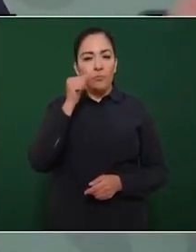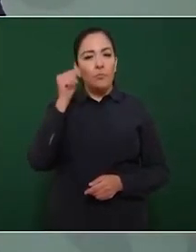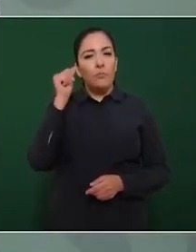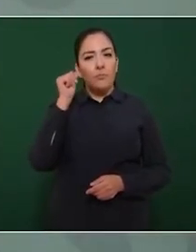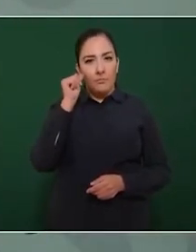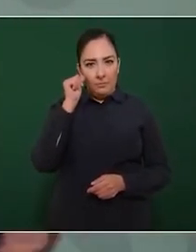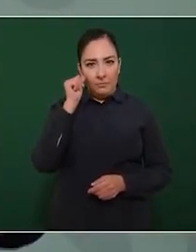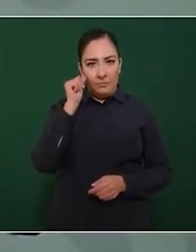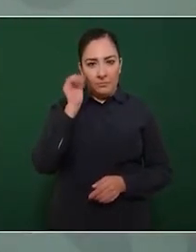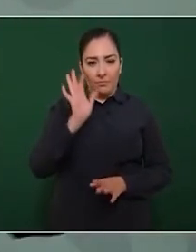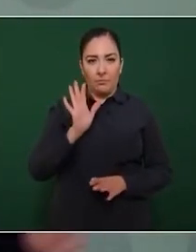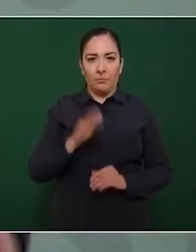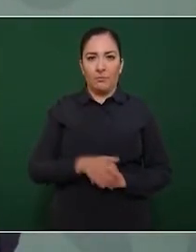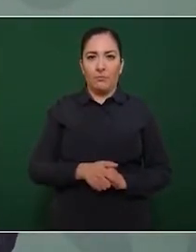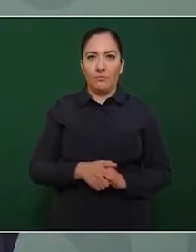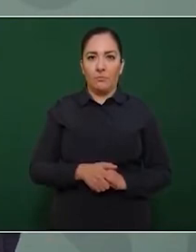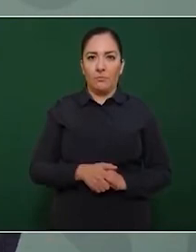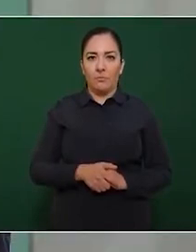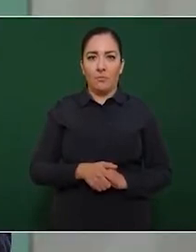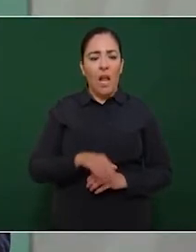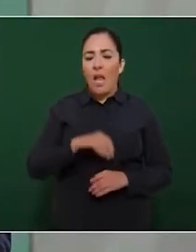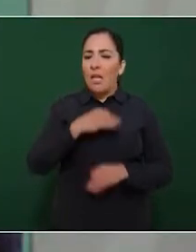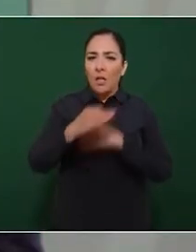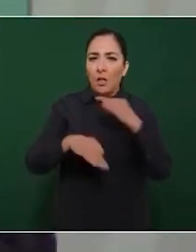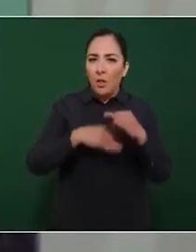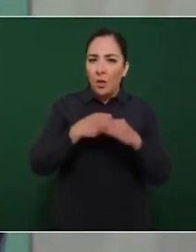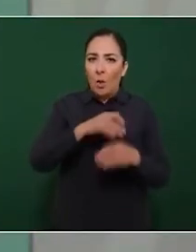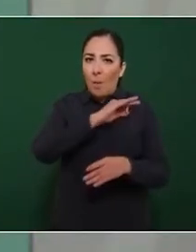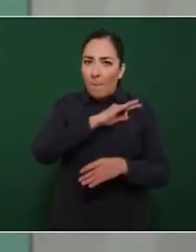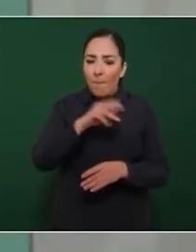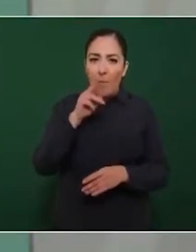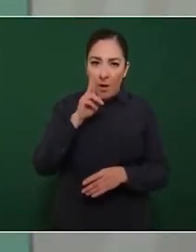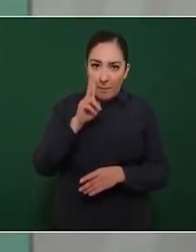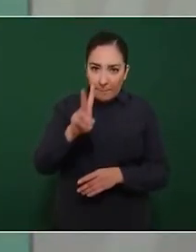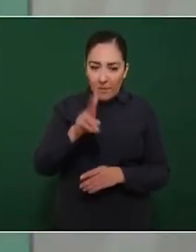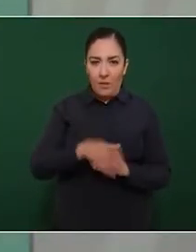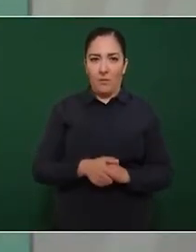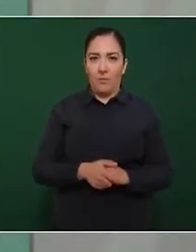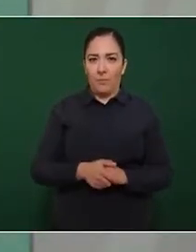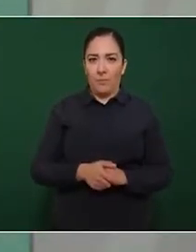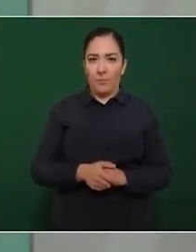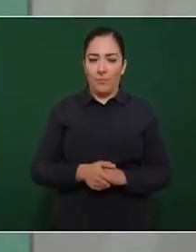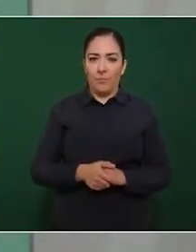eso pues es de dominio público que se trata de